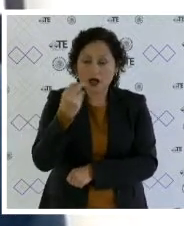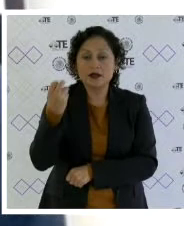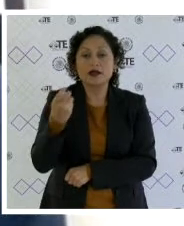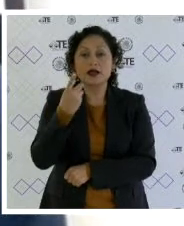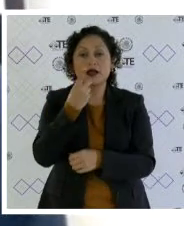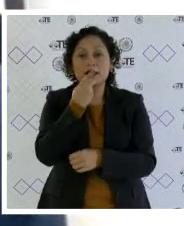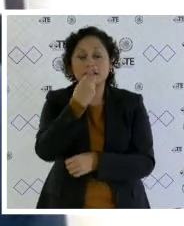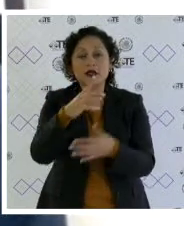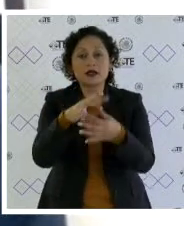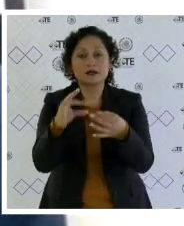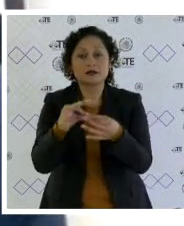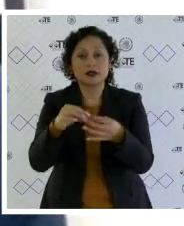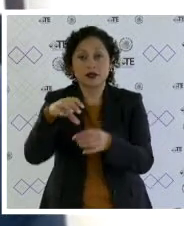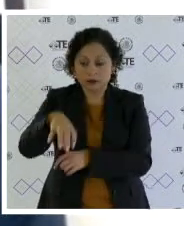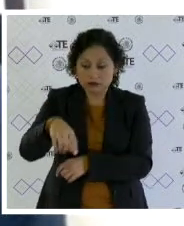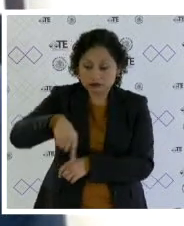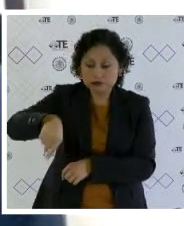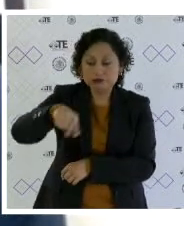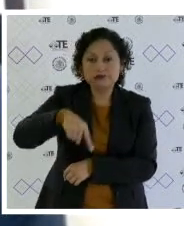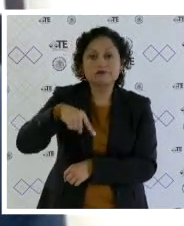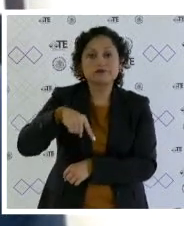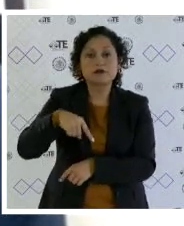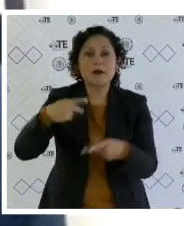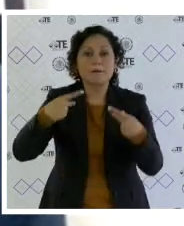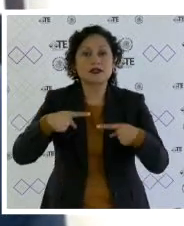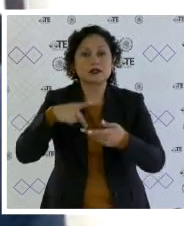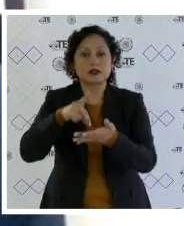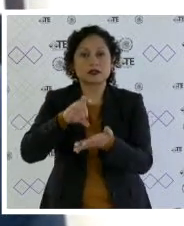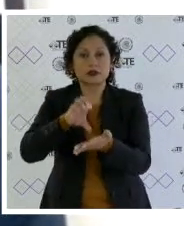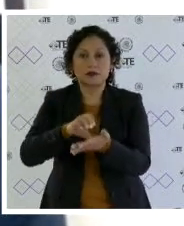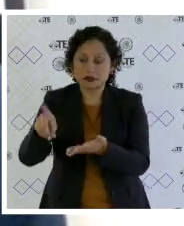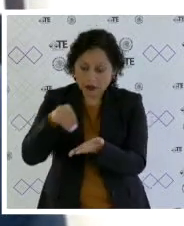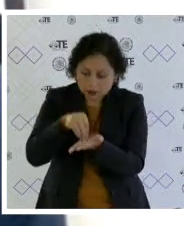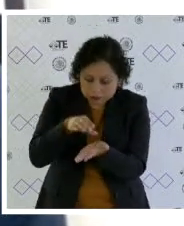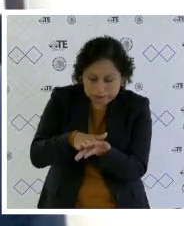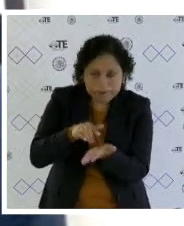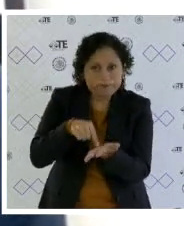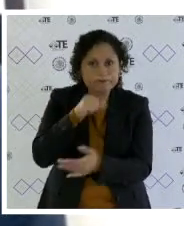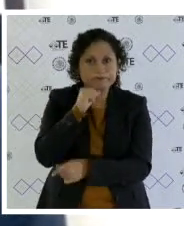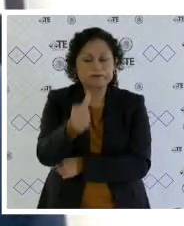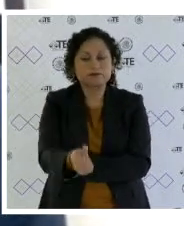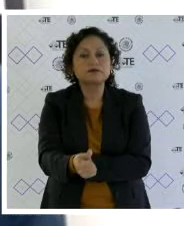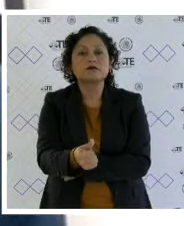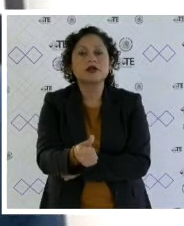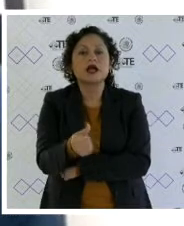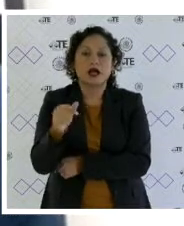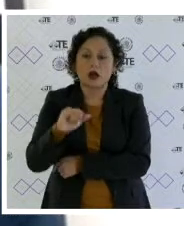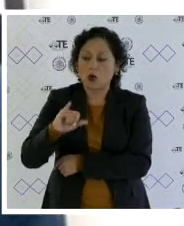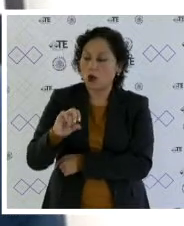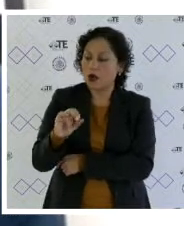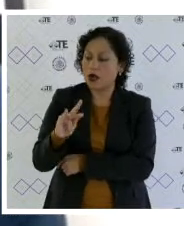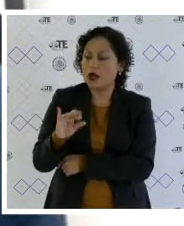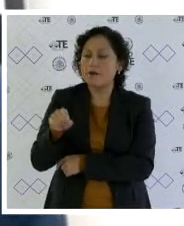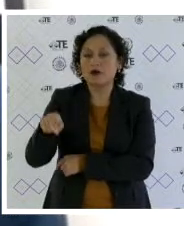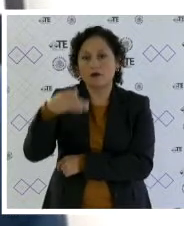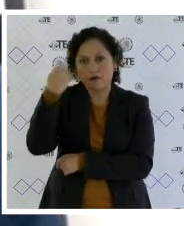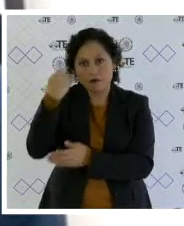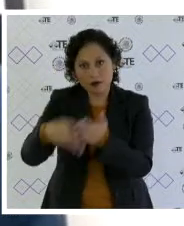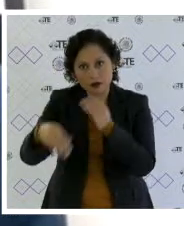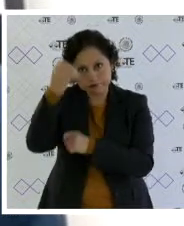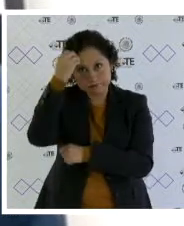dirección distrital omitió registrarla como persona con discapacidad y que se le privó de integrarla a COPACO, no obstante,